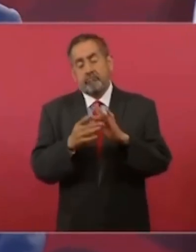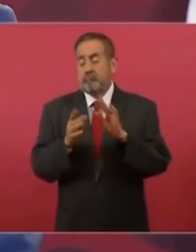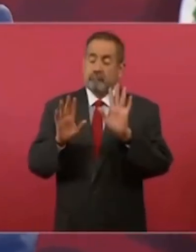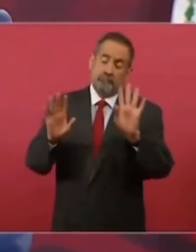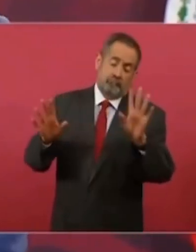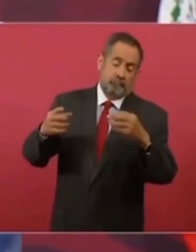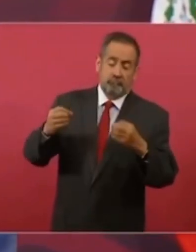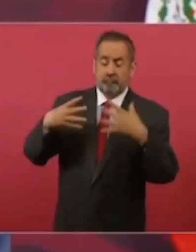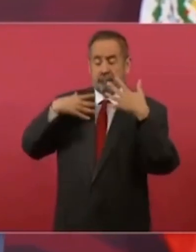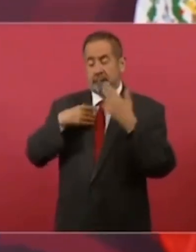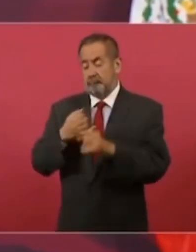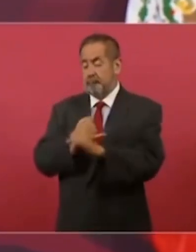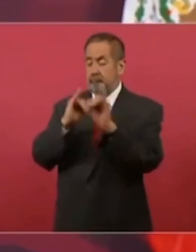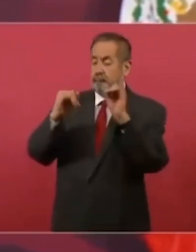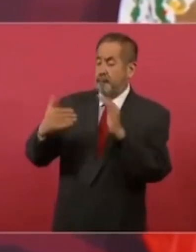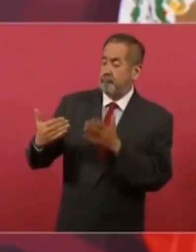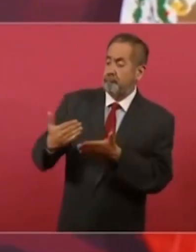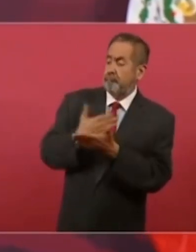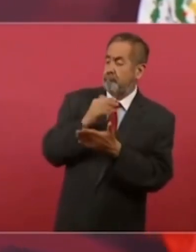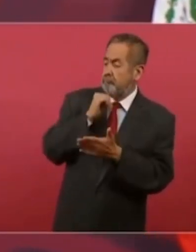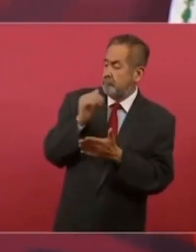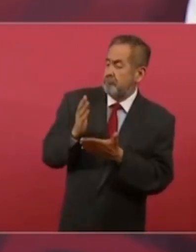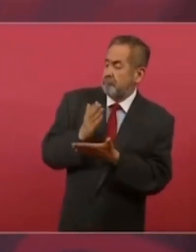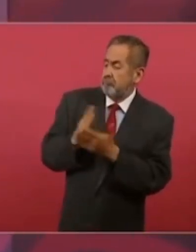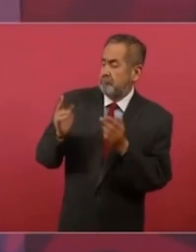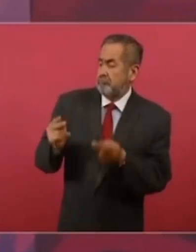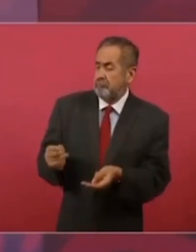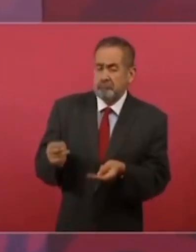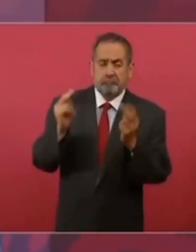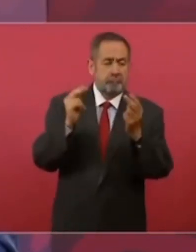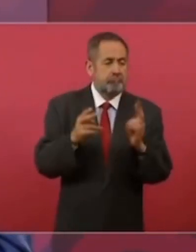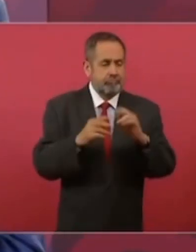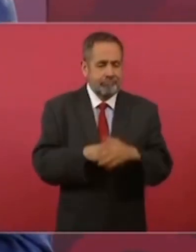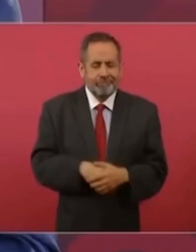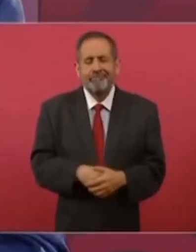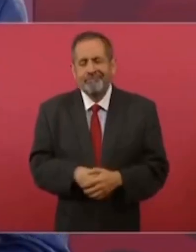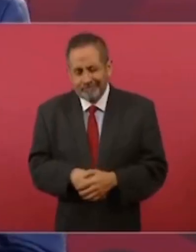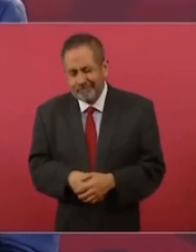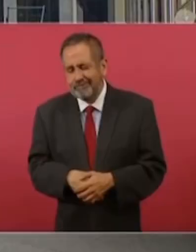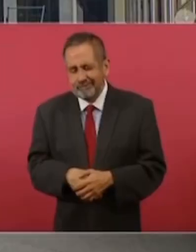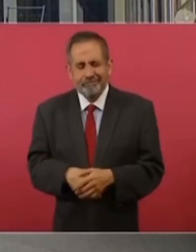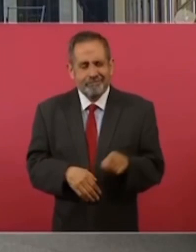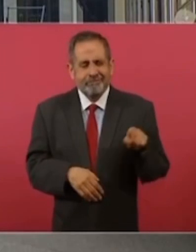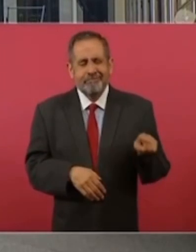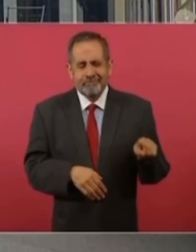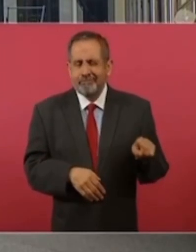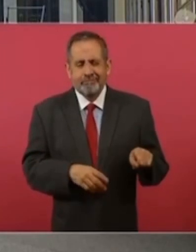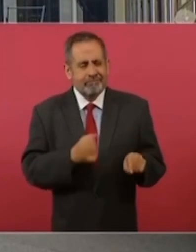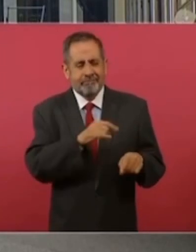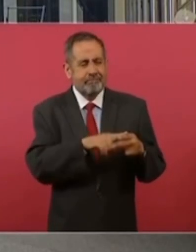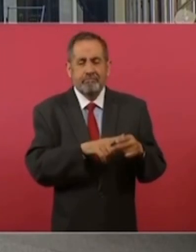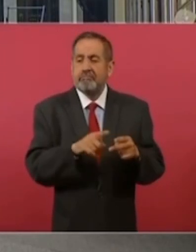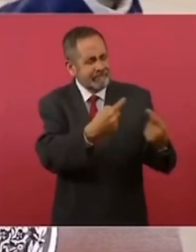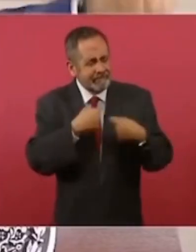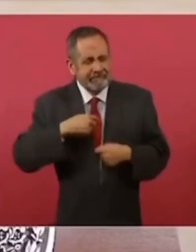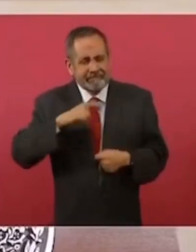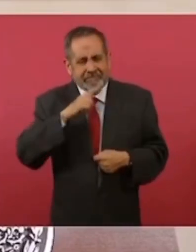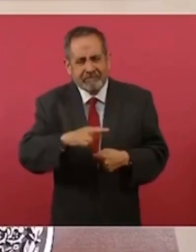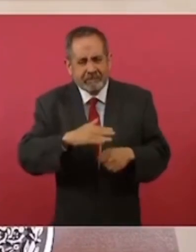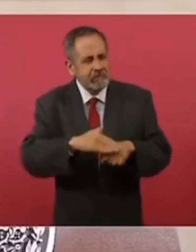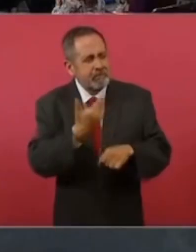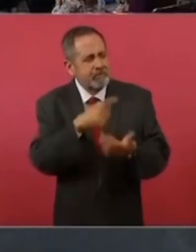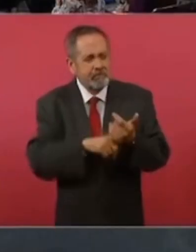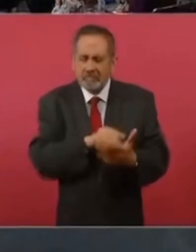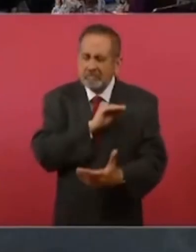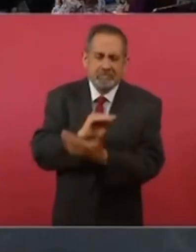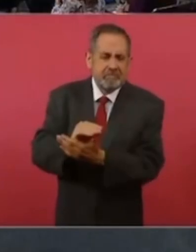de que son independientes. Sí, son independientes, son independientes del pueblo. ¿Por